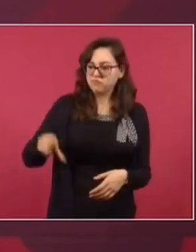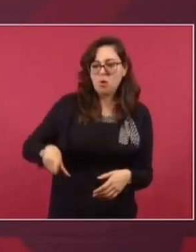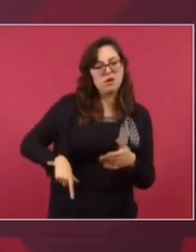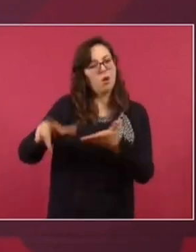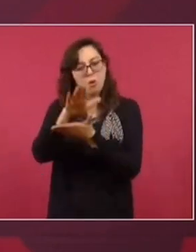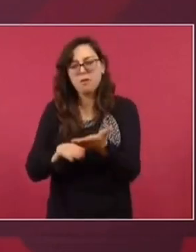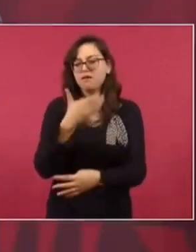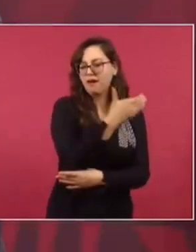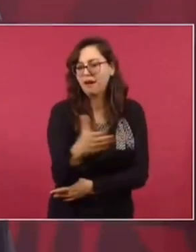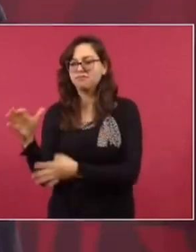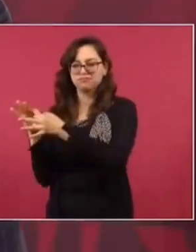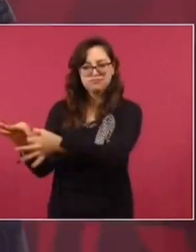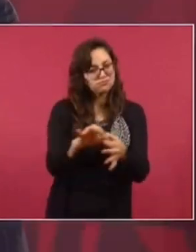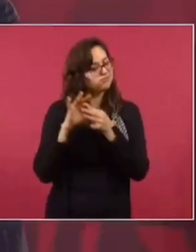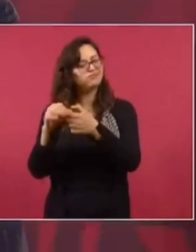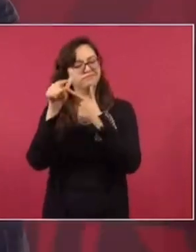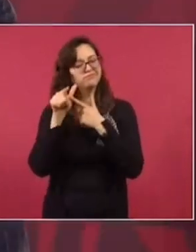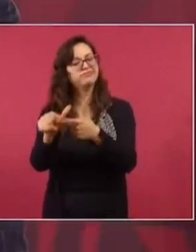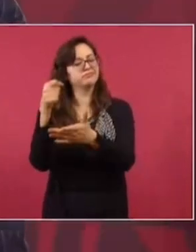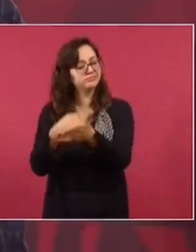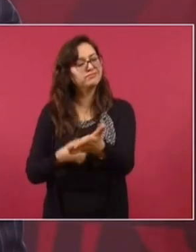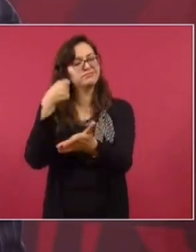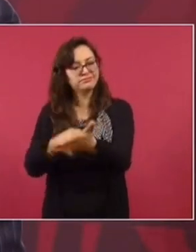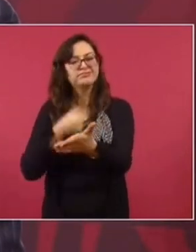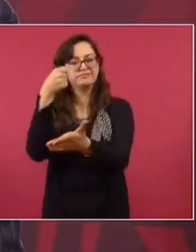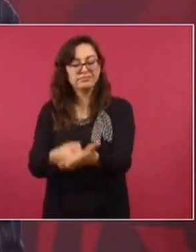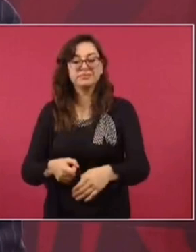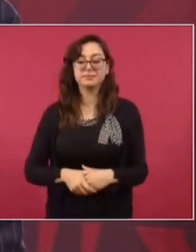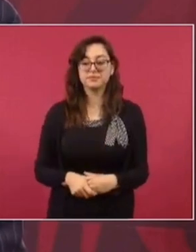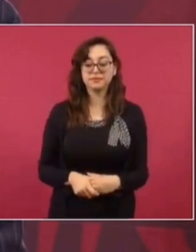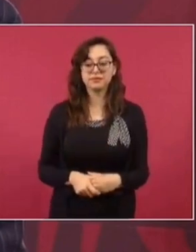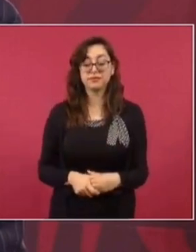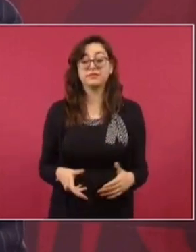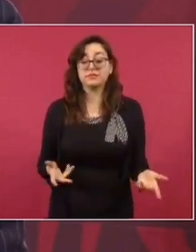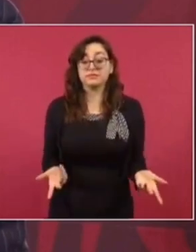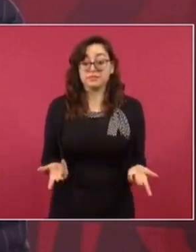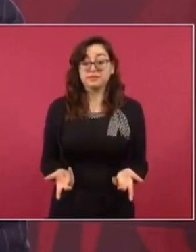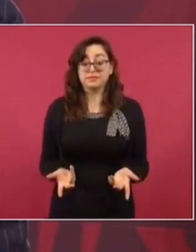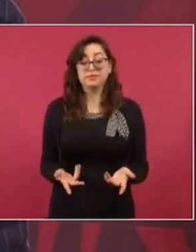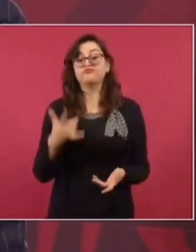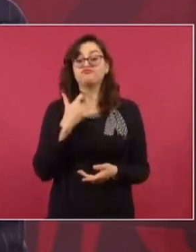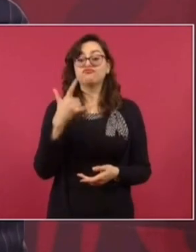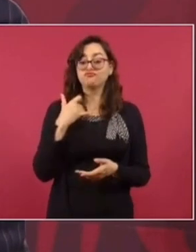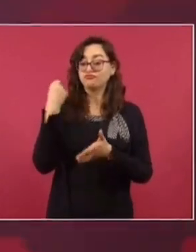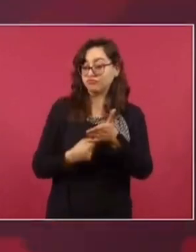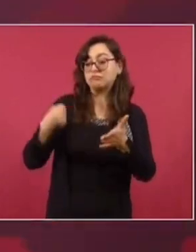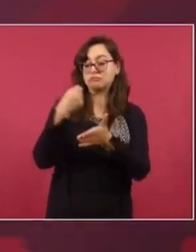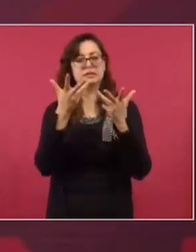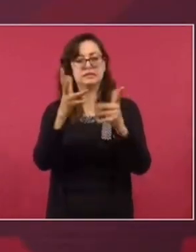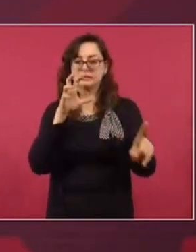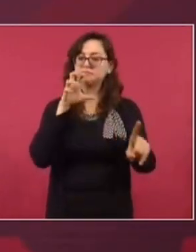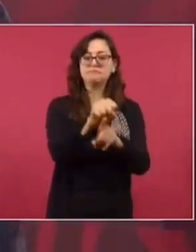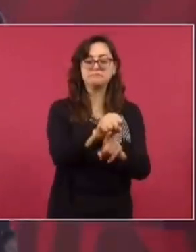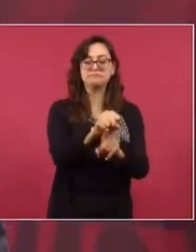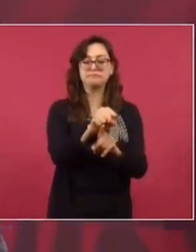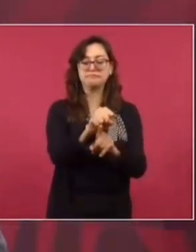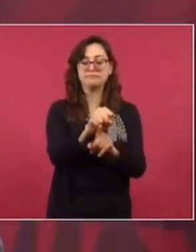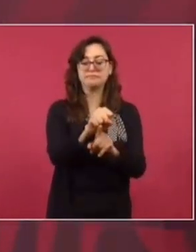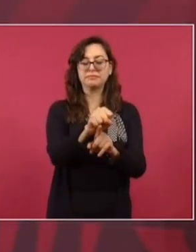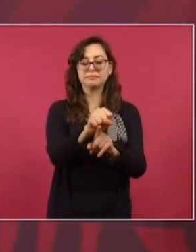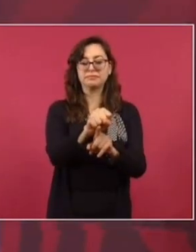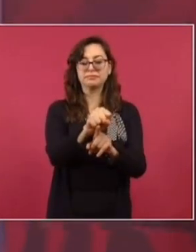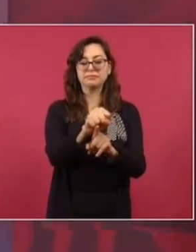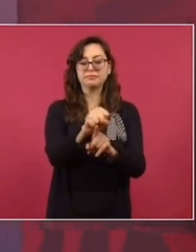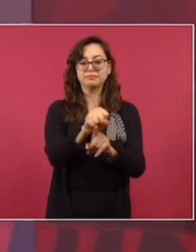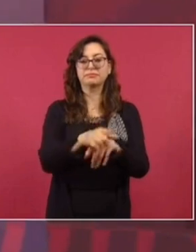obrero, campesino y popular. Porque también la lucha en oposición exige de muchas fatigas. No hay cosa más bella